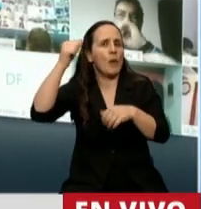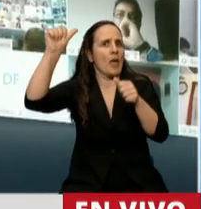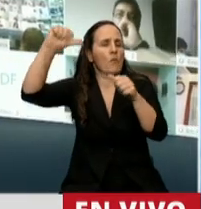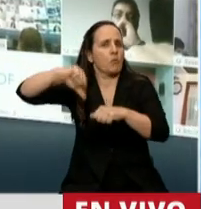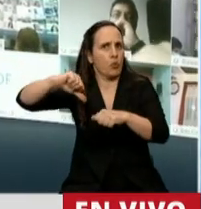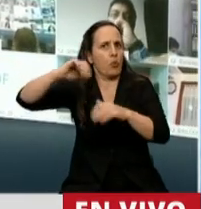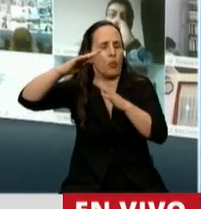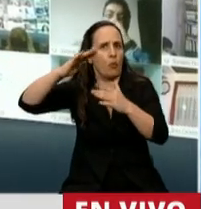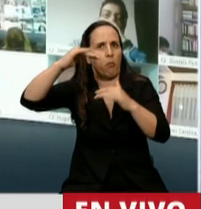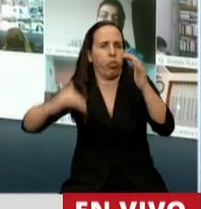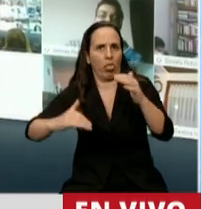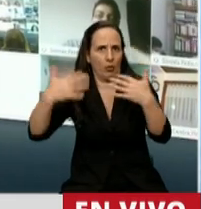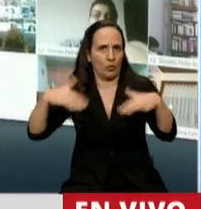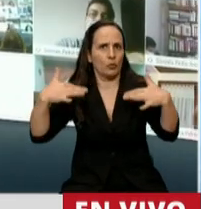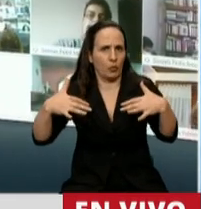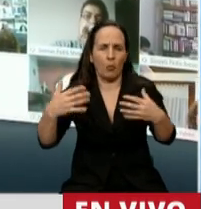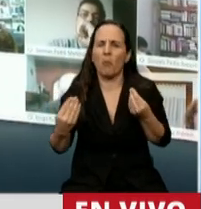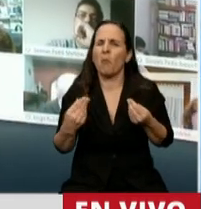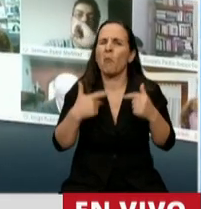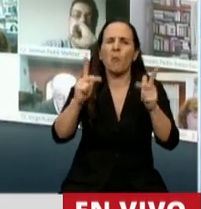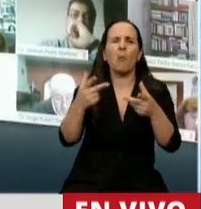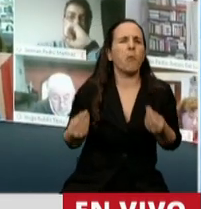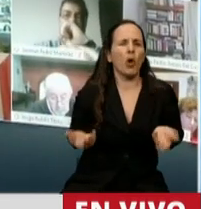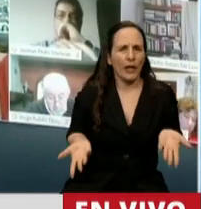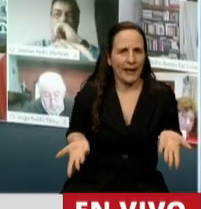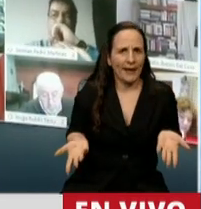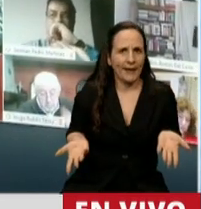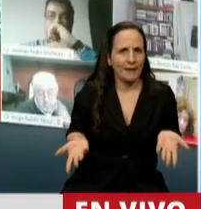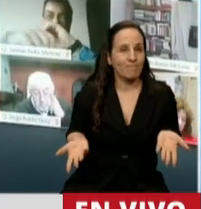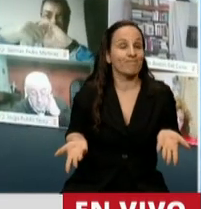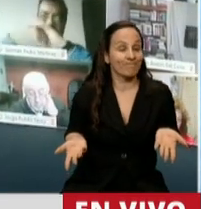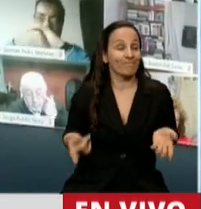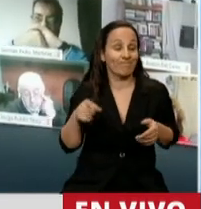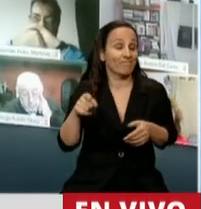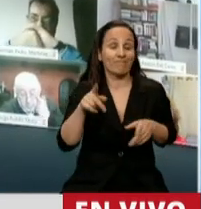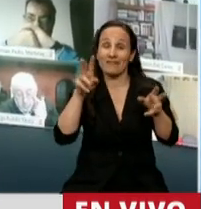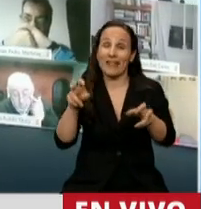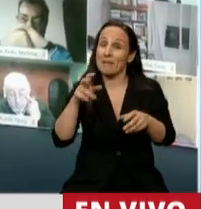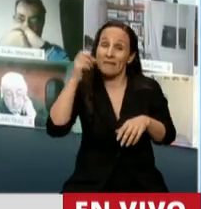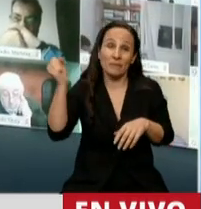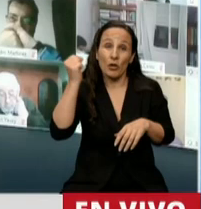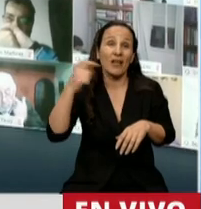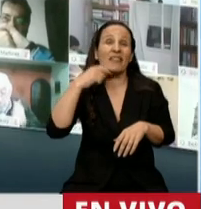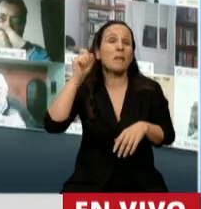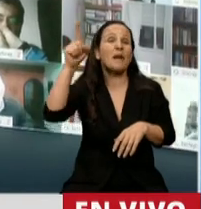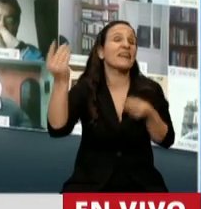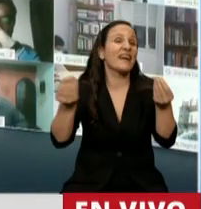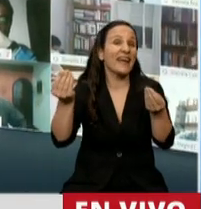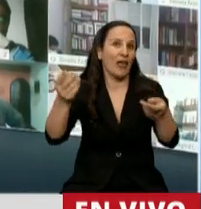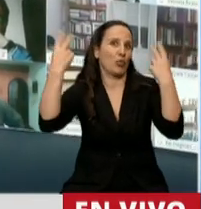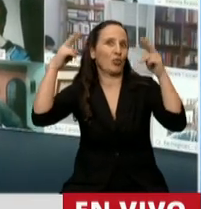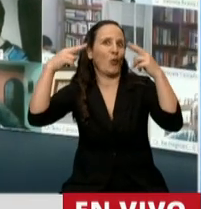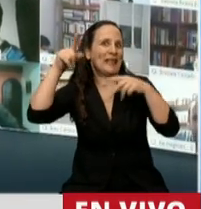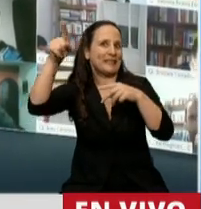qué digo esto? Porque hablan las claras que hay una actividad, que es la actividad central de España, que es la del turismo, que